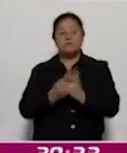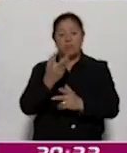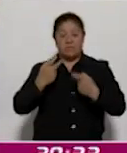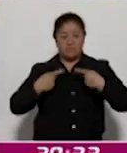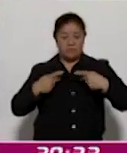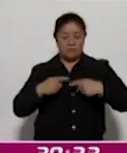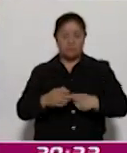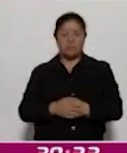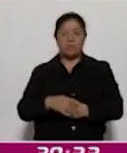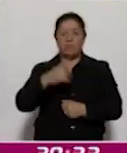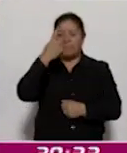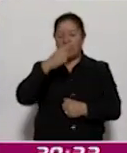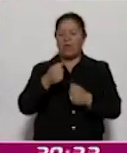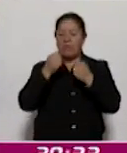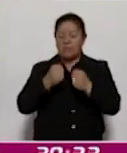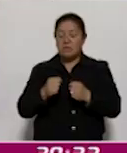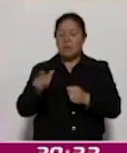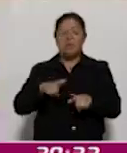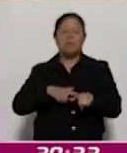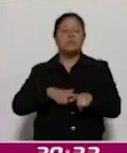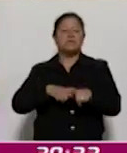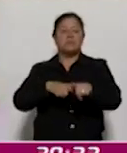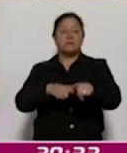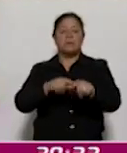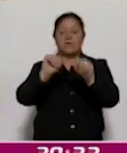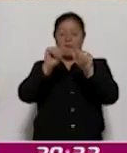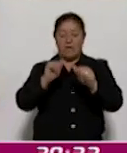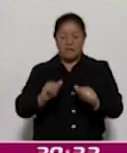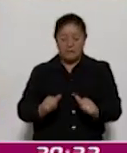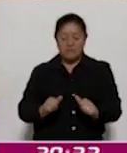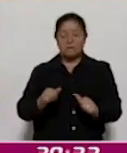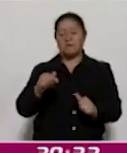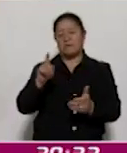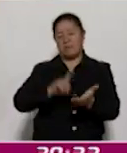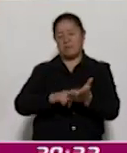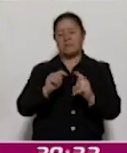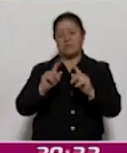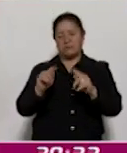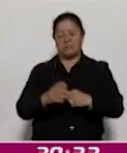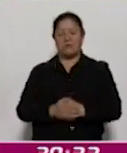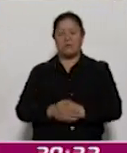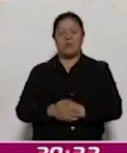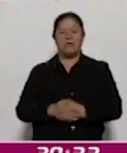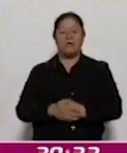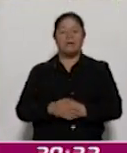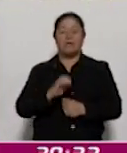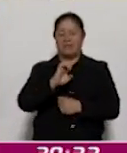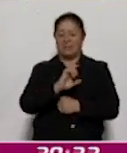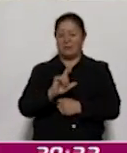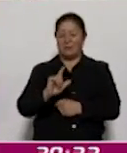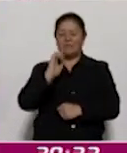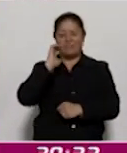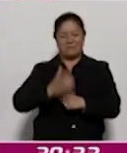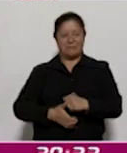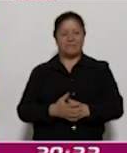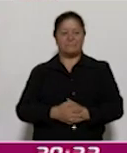para garantizar la continuidad de la artesanía tlaxcalteca. Para Corazón Noticias, Edith López.